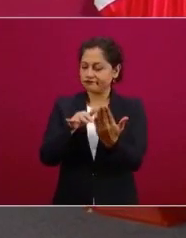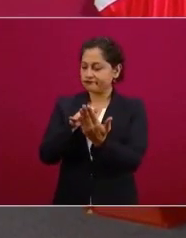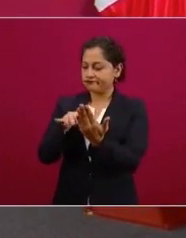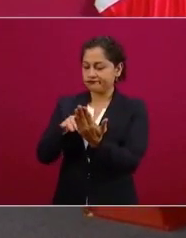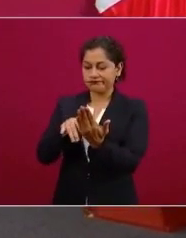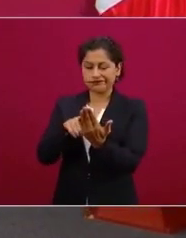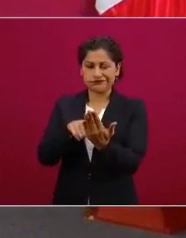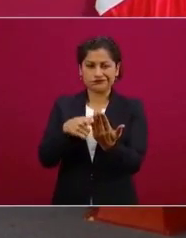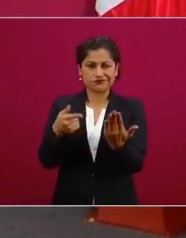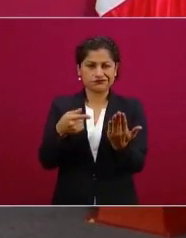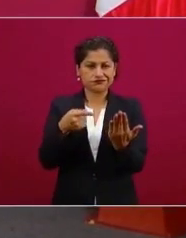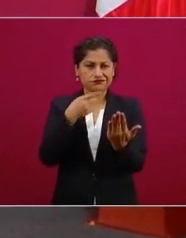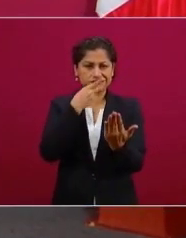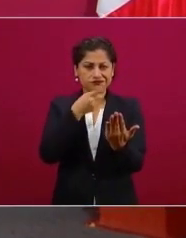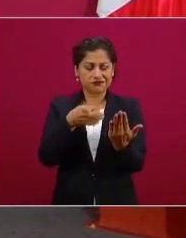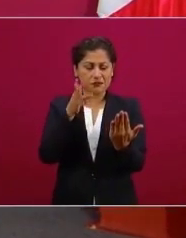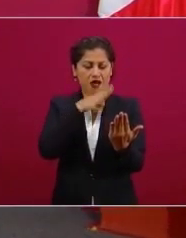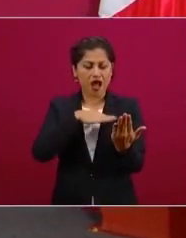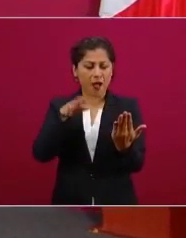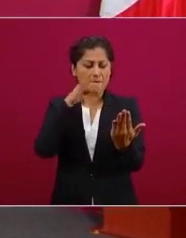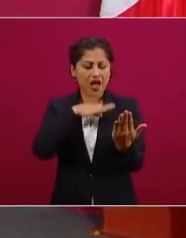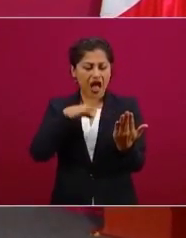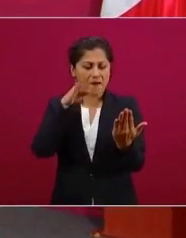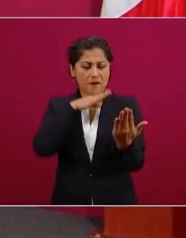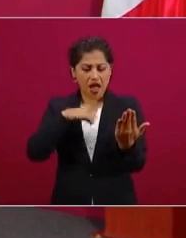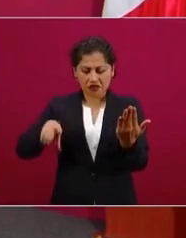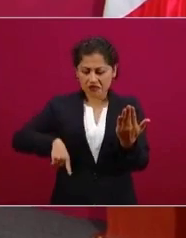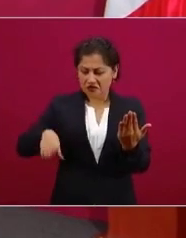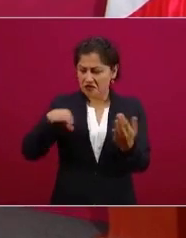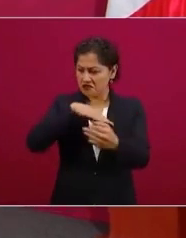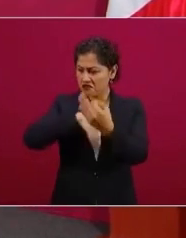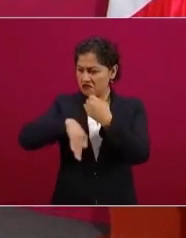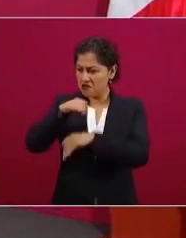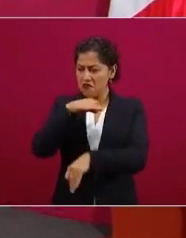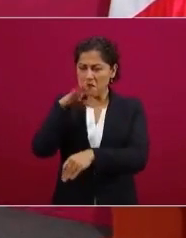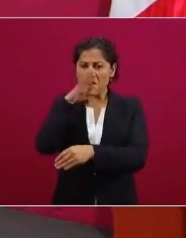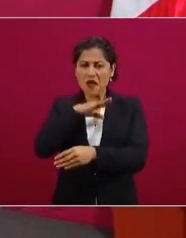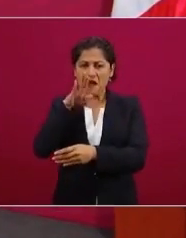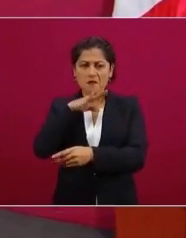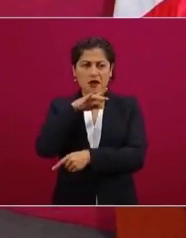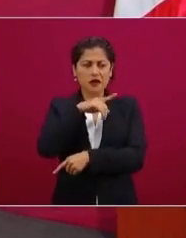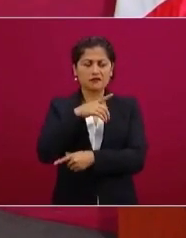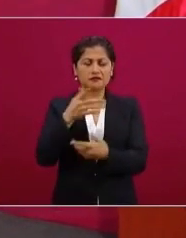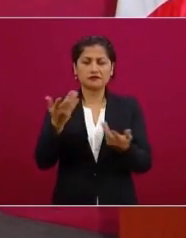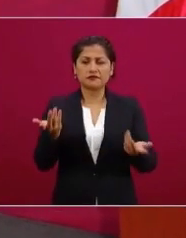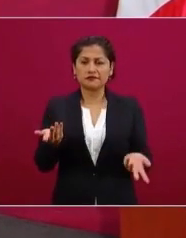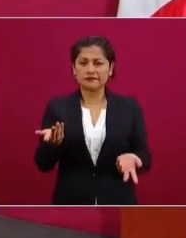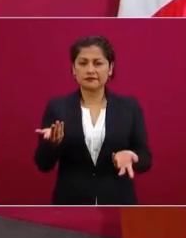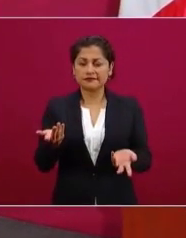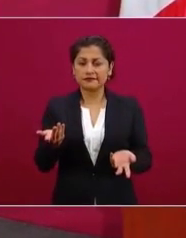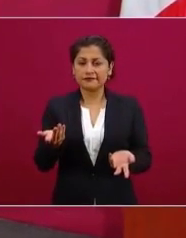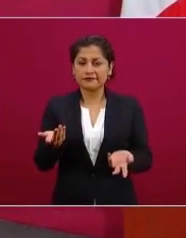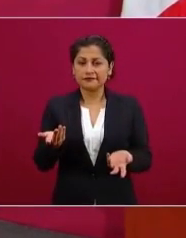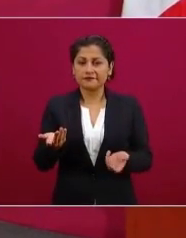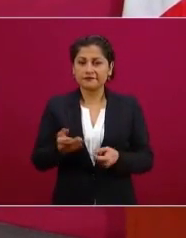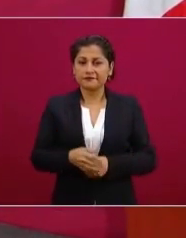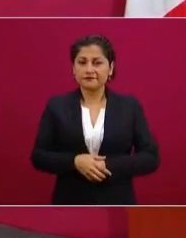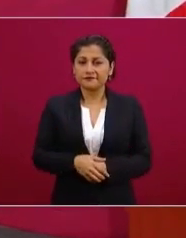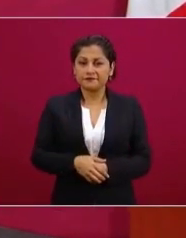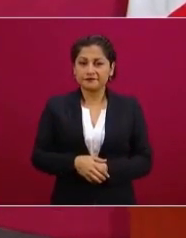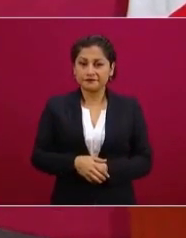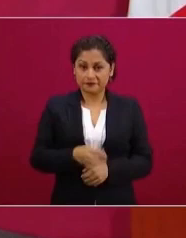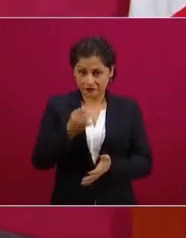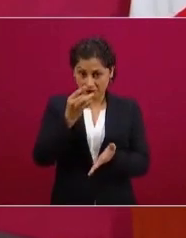que se emitía al Congreso el año pasado para ejercerse este año. Y dice que el entonces secretario de